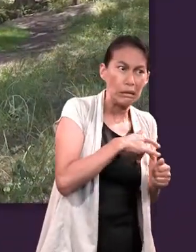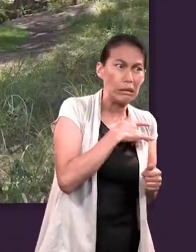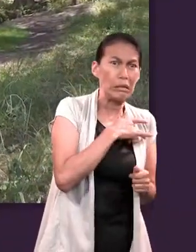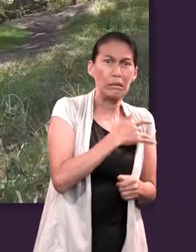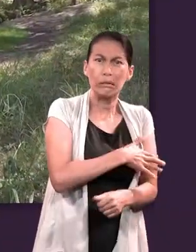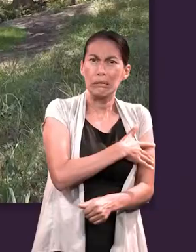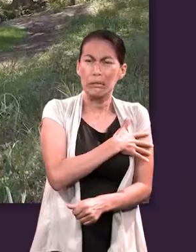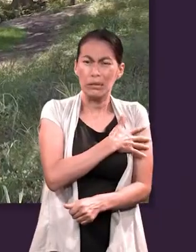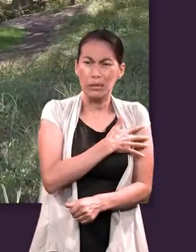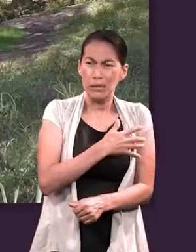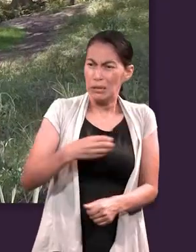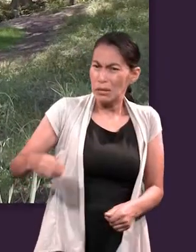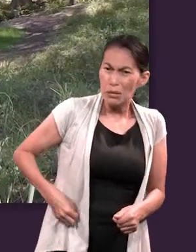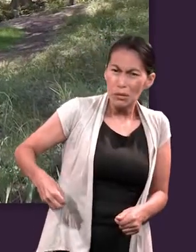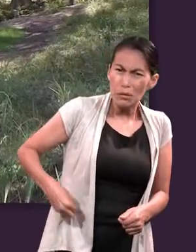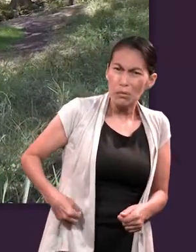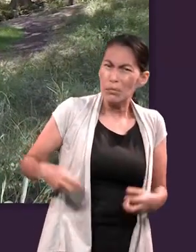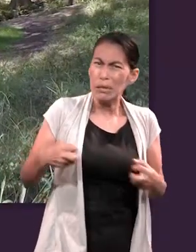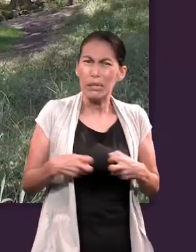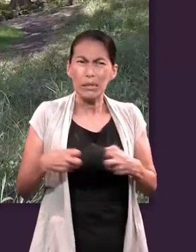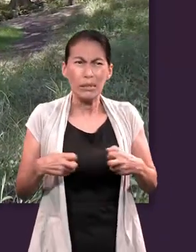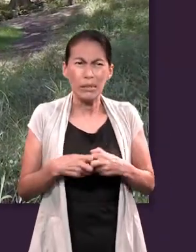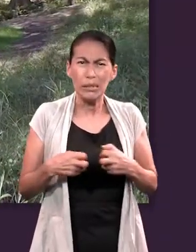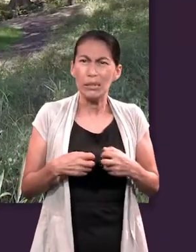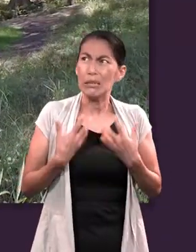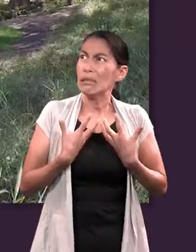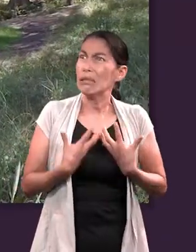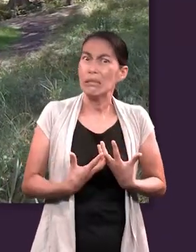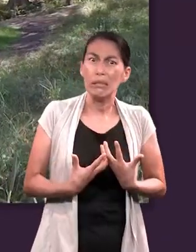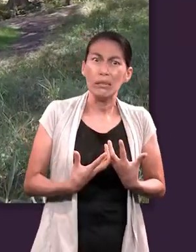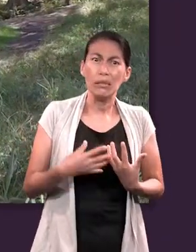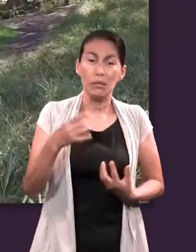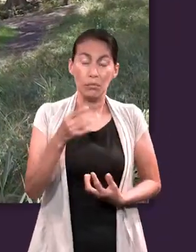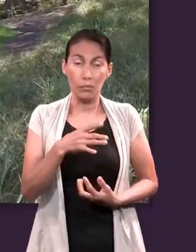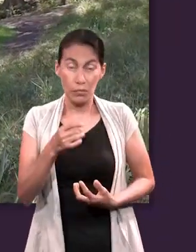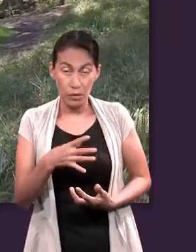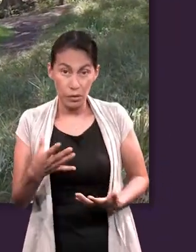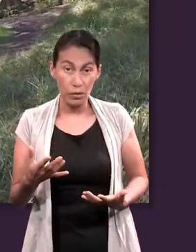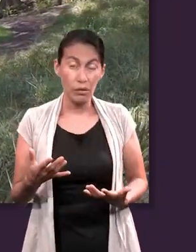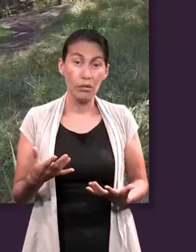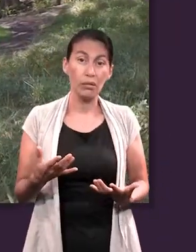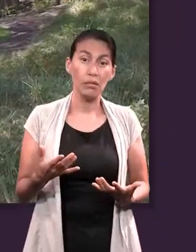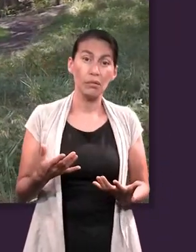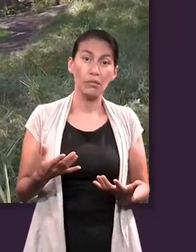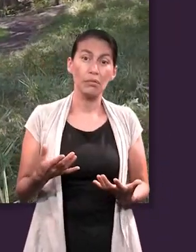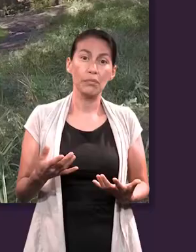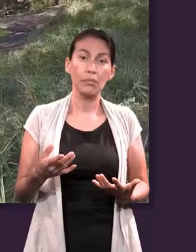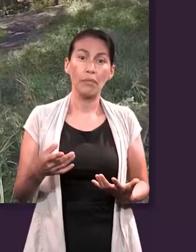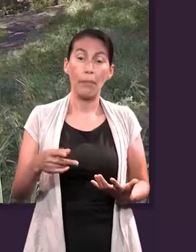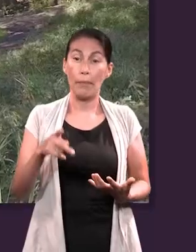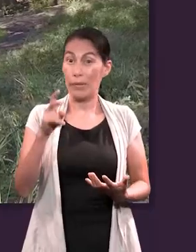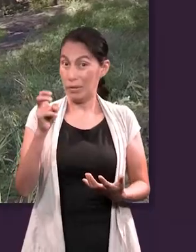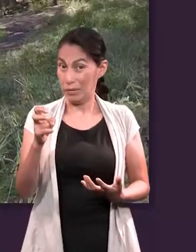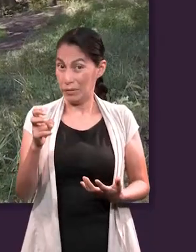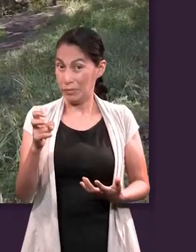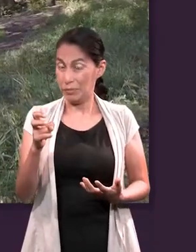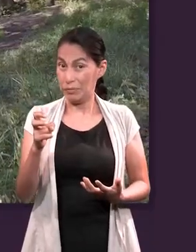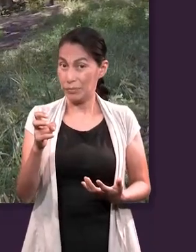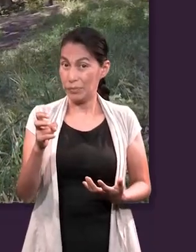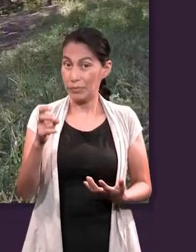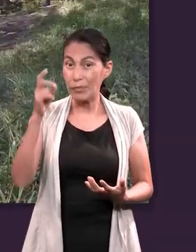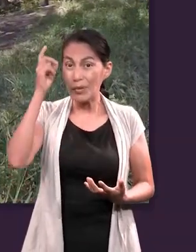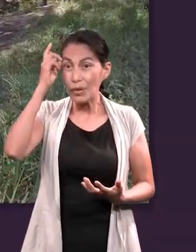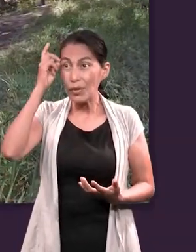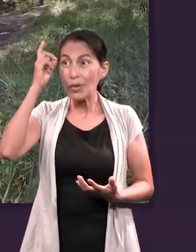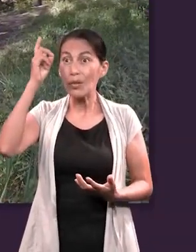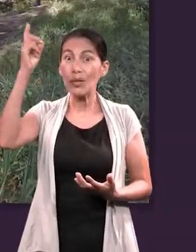que no conocían. Culpa, desesperación, miedo. Pero en esa